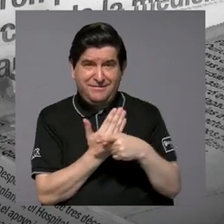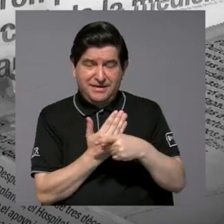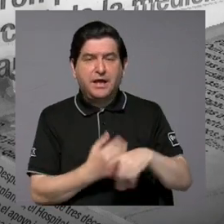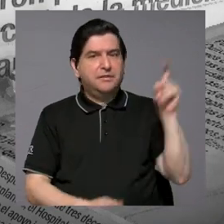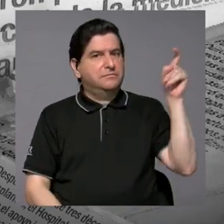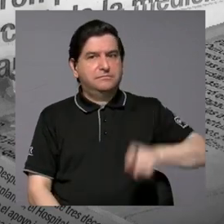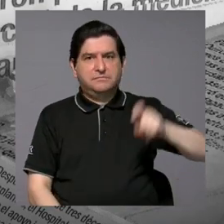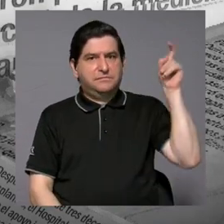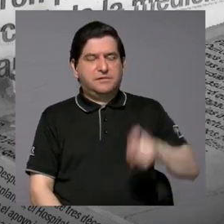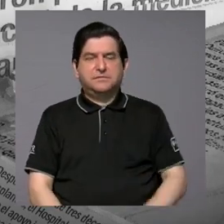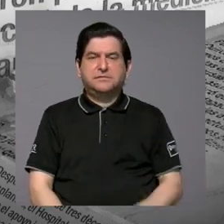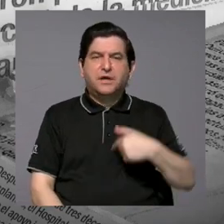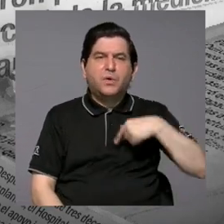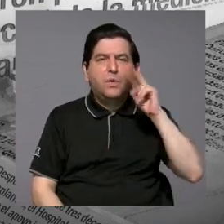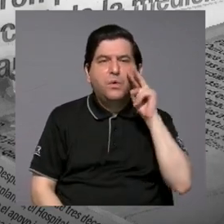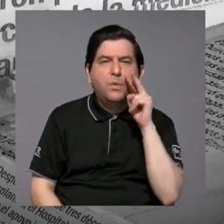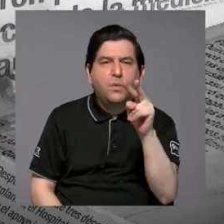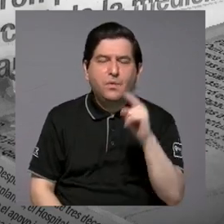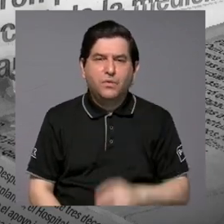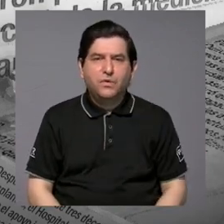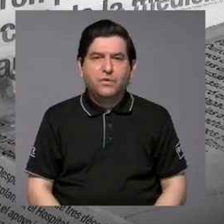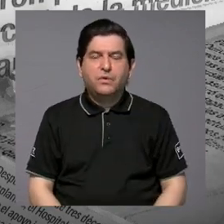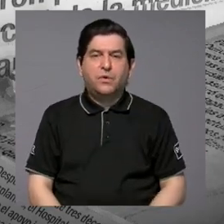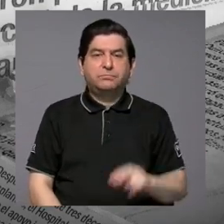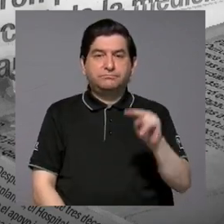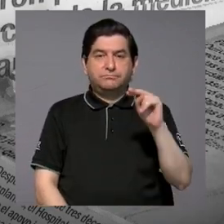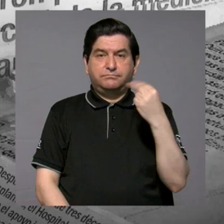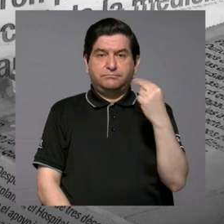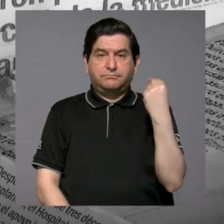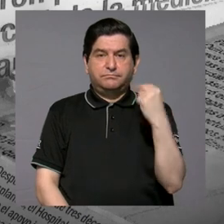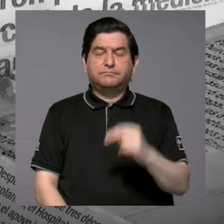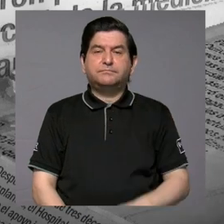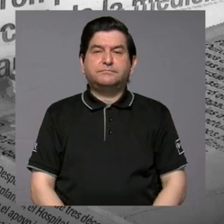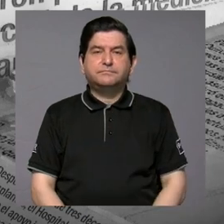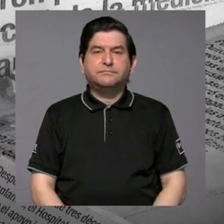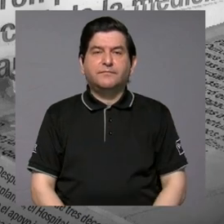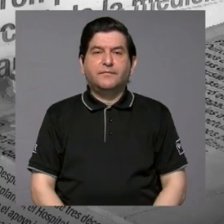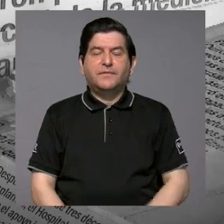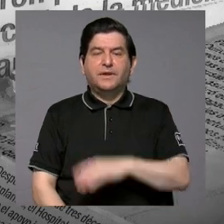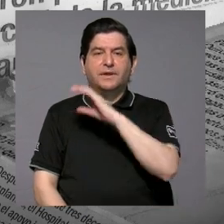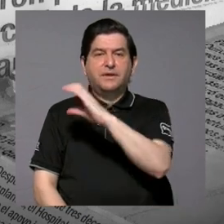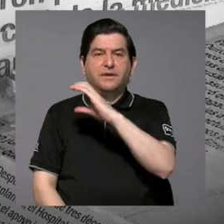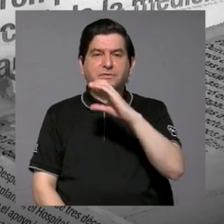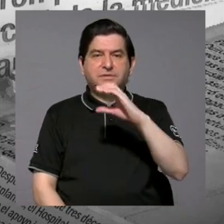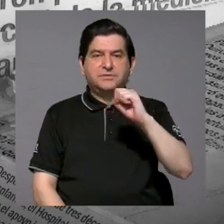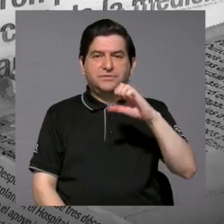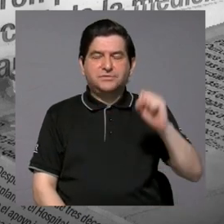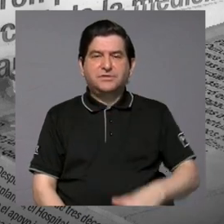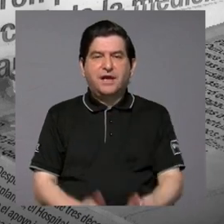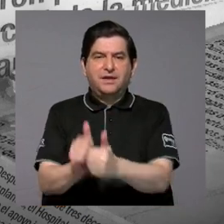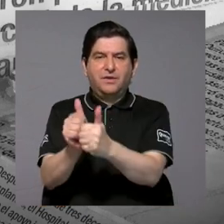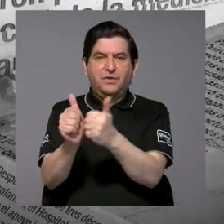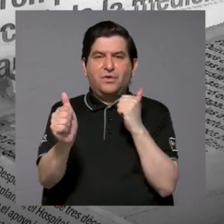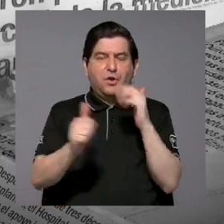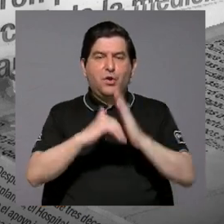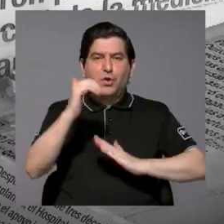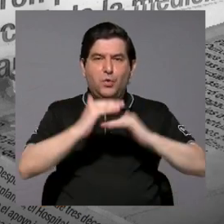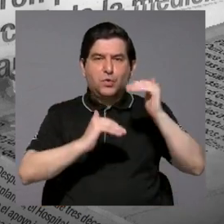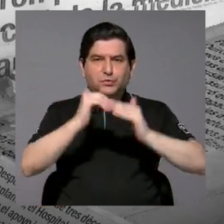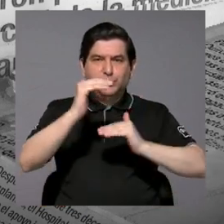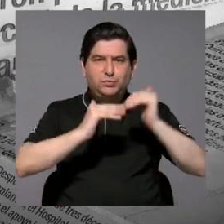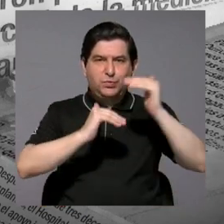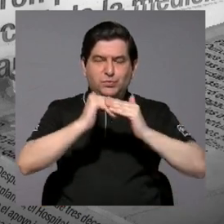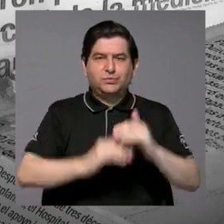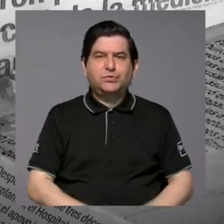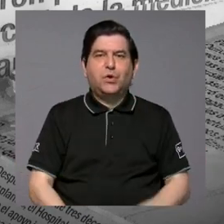pero es indispensable. Uno ve el anuncio de que la caja del Seguro Social echa atrás con la construcción